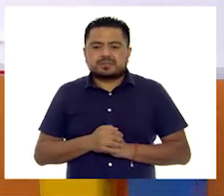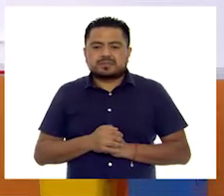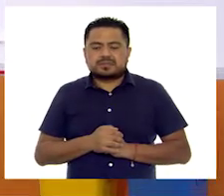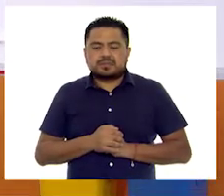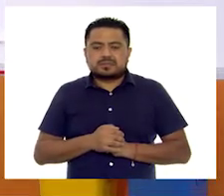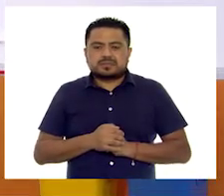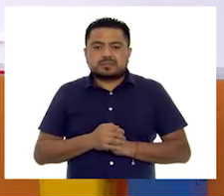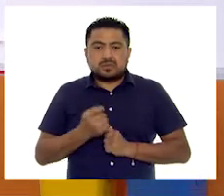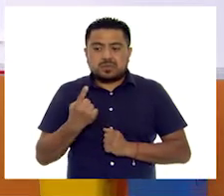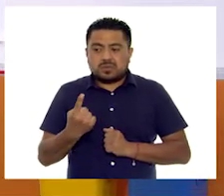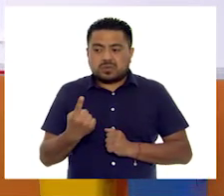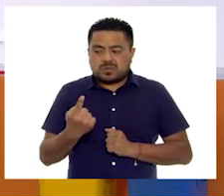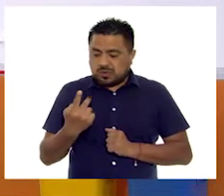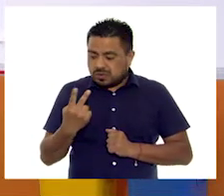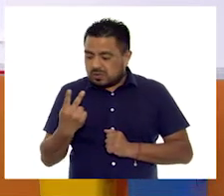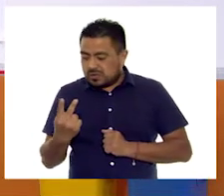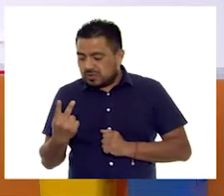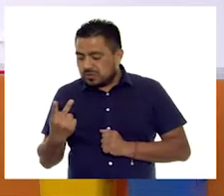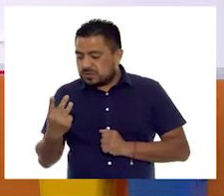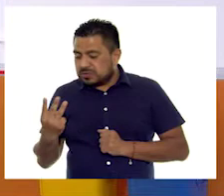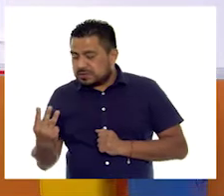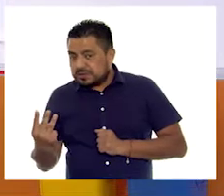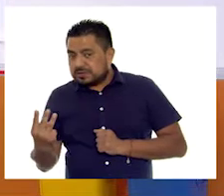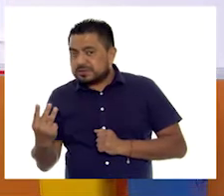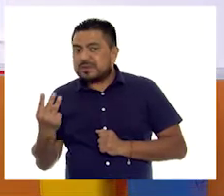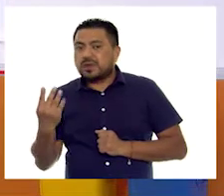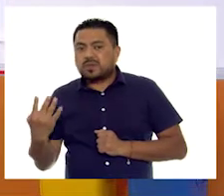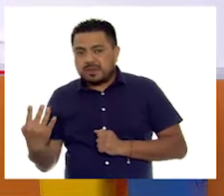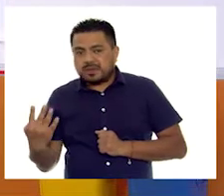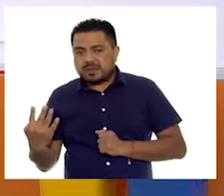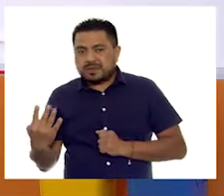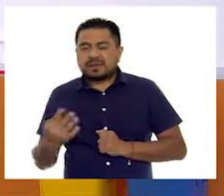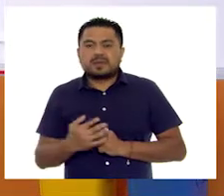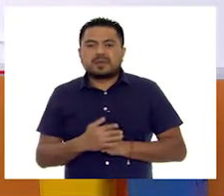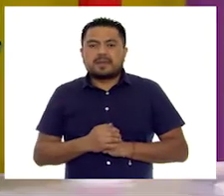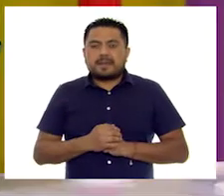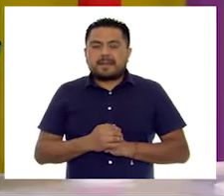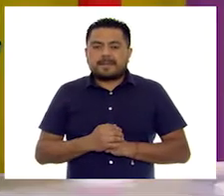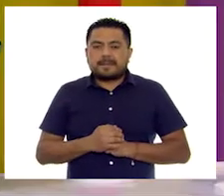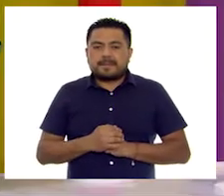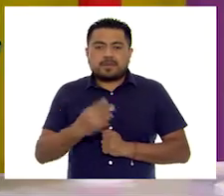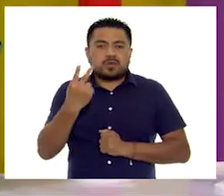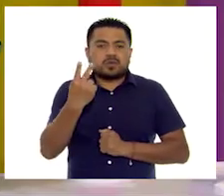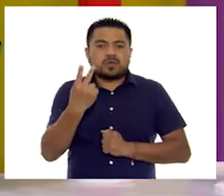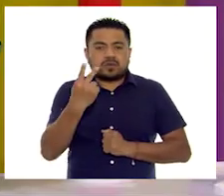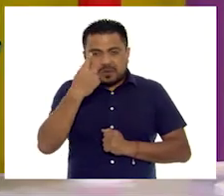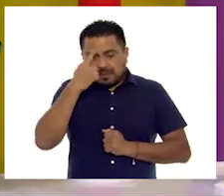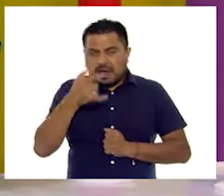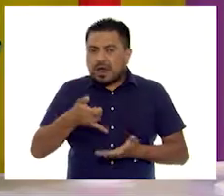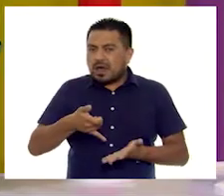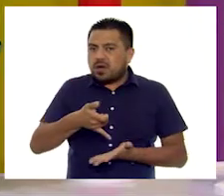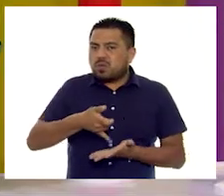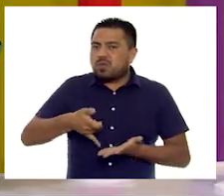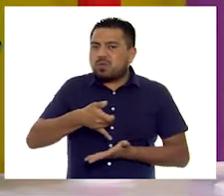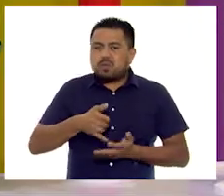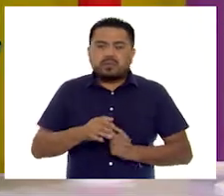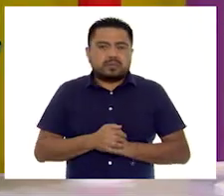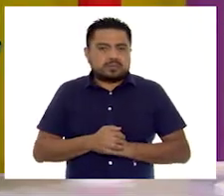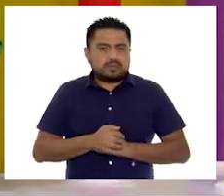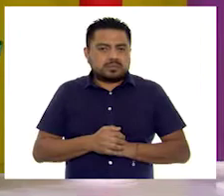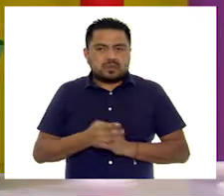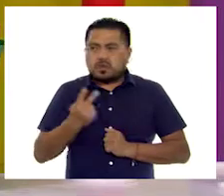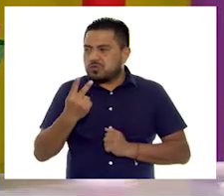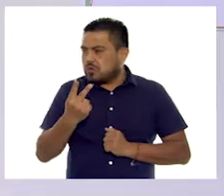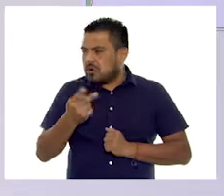Uno, dos, tres, cuatro. Y dos para jugo. Dos de